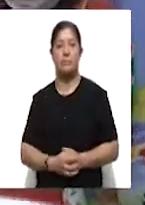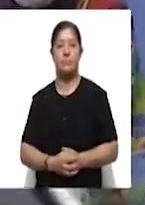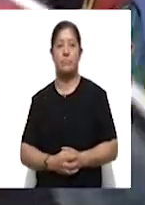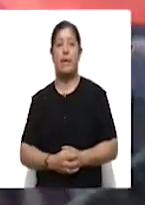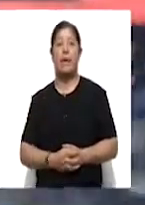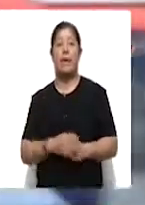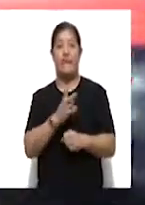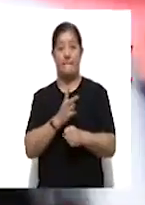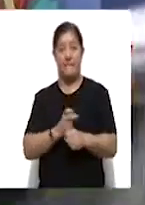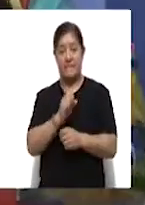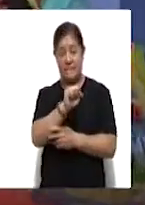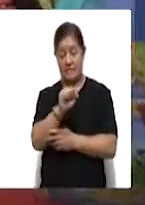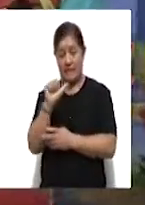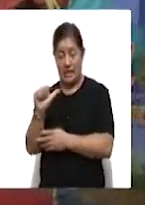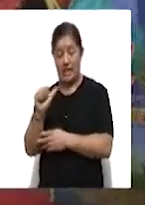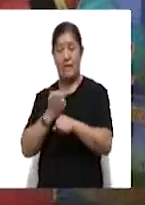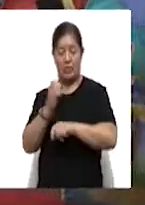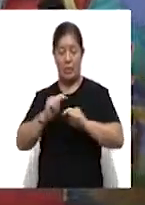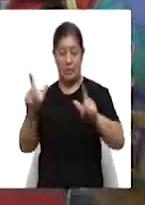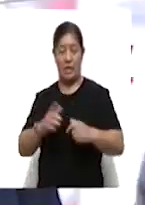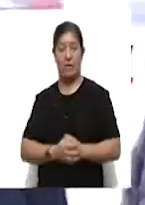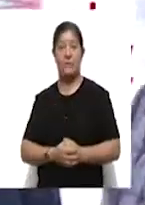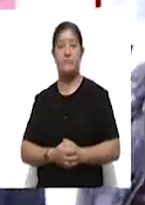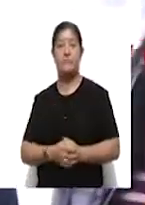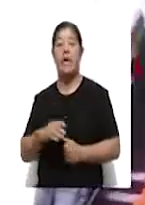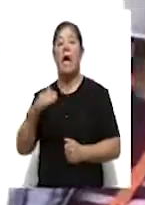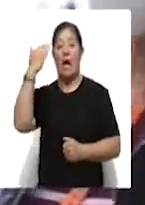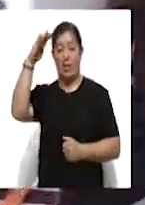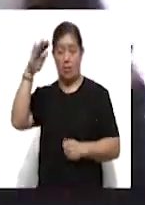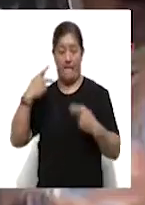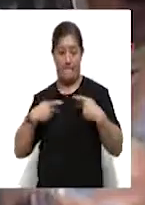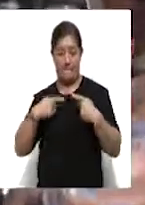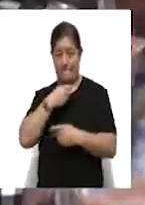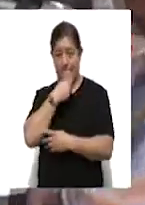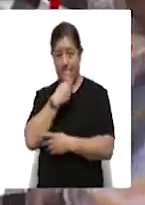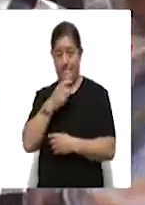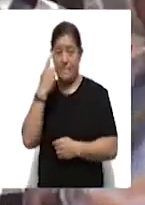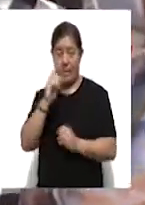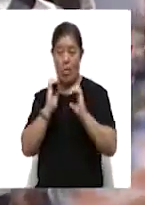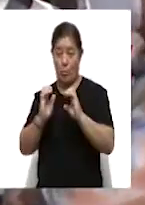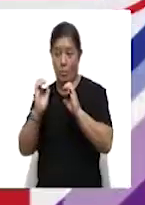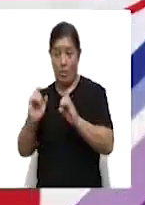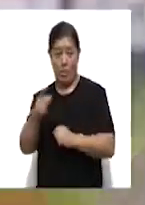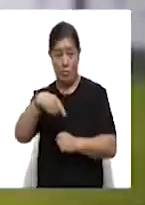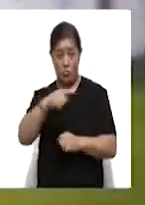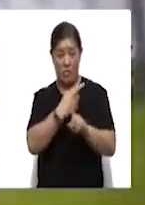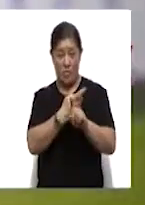Exhorta a la Secretaría de Salud del Estado a la integración de los adultos mayores para prevenir casos de violencia.